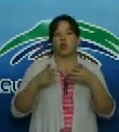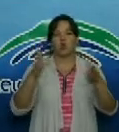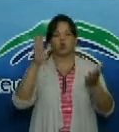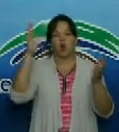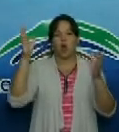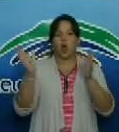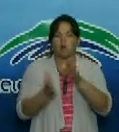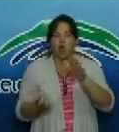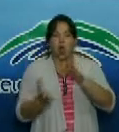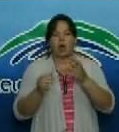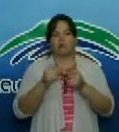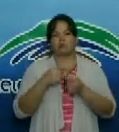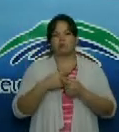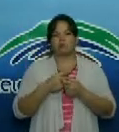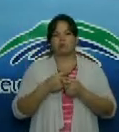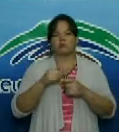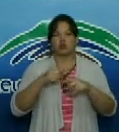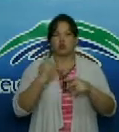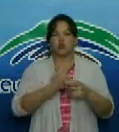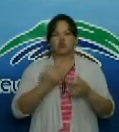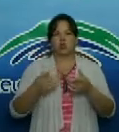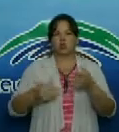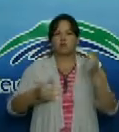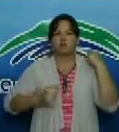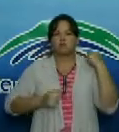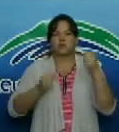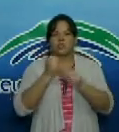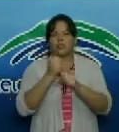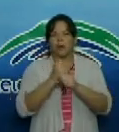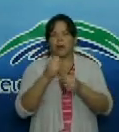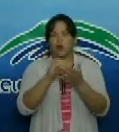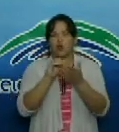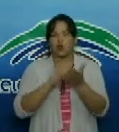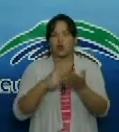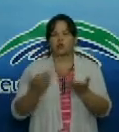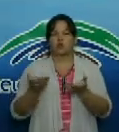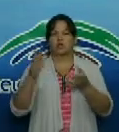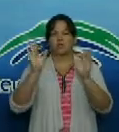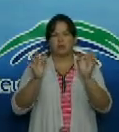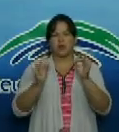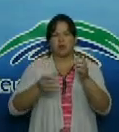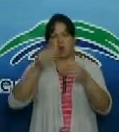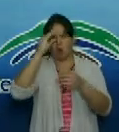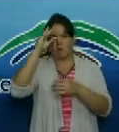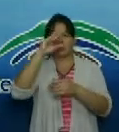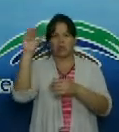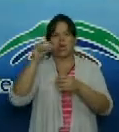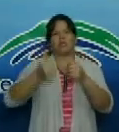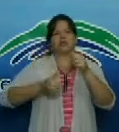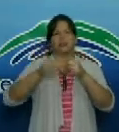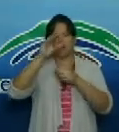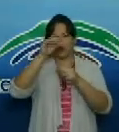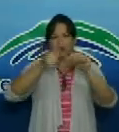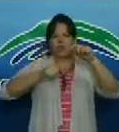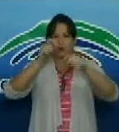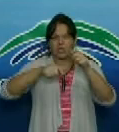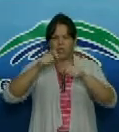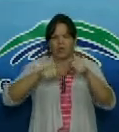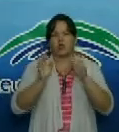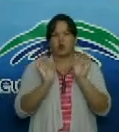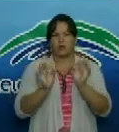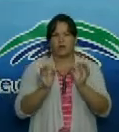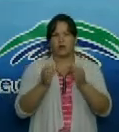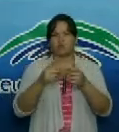fue proteger el centro de aislamiento Celia Sánchez Manduley que fue el primero que se habilitó ahí se montó con nuestra propia fuerza todo un sistema